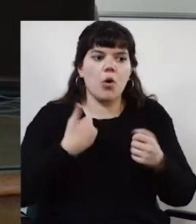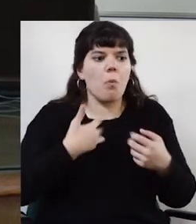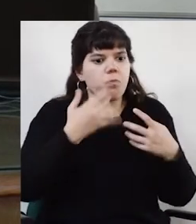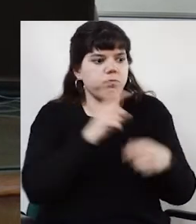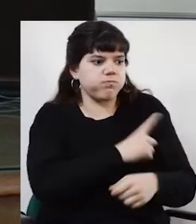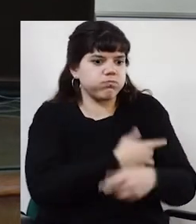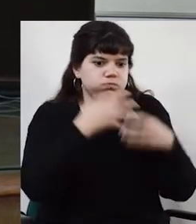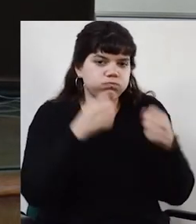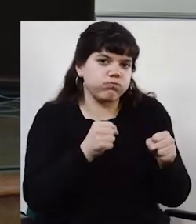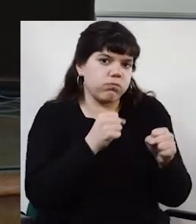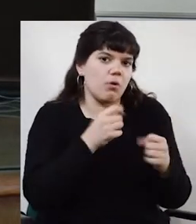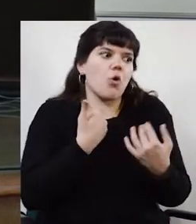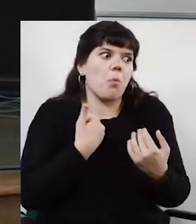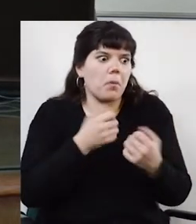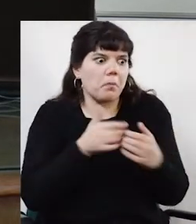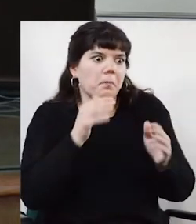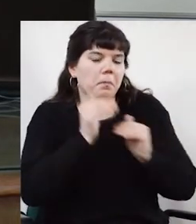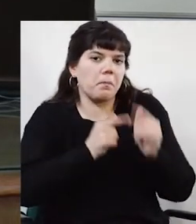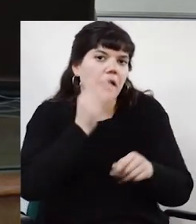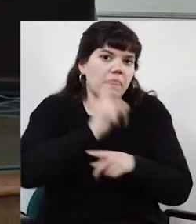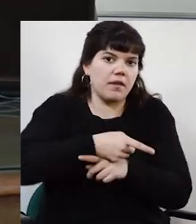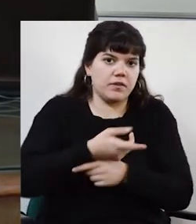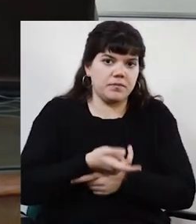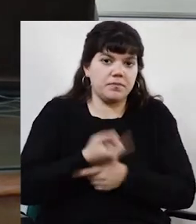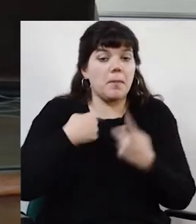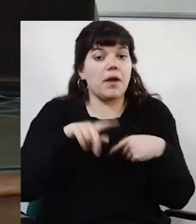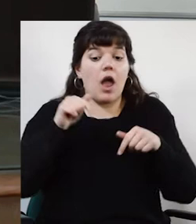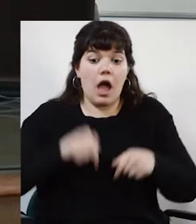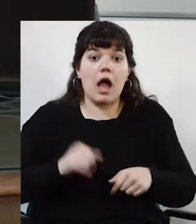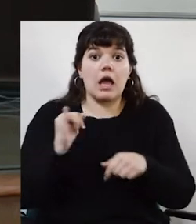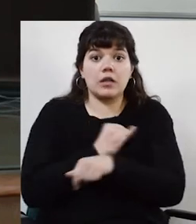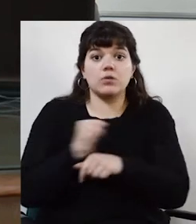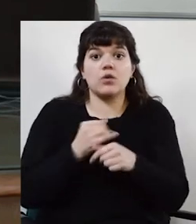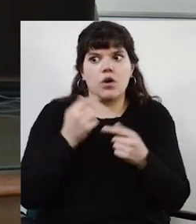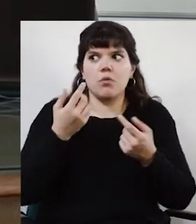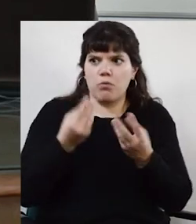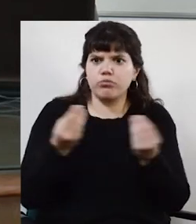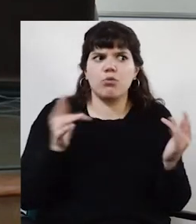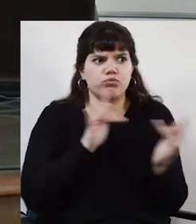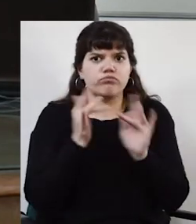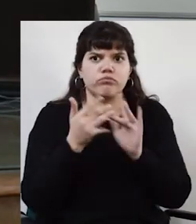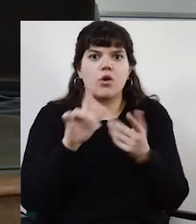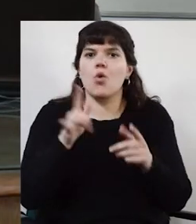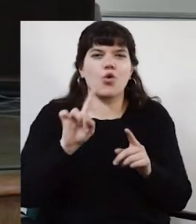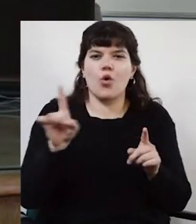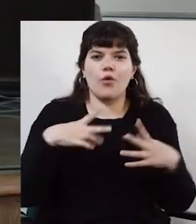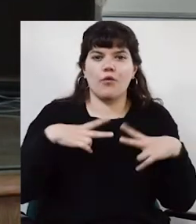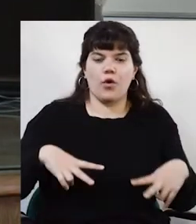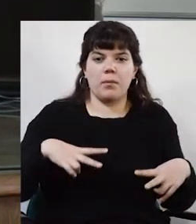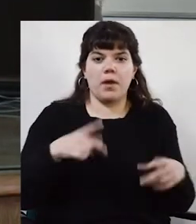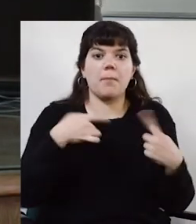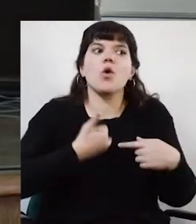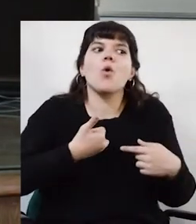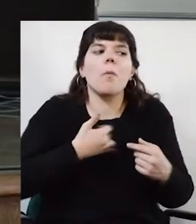se la concibe? ¿Qué la define? En ISEF hay varias relaciones con redes, pero informales, ¿sí? ¿Y cómo se las debe